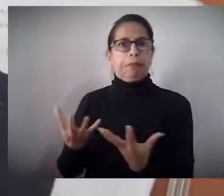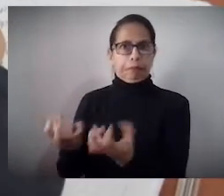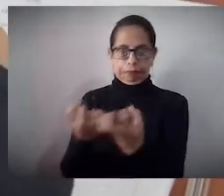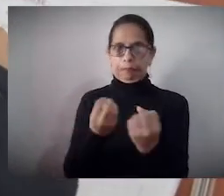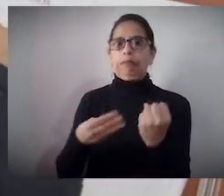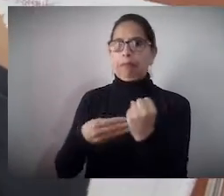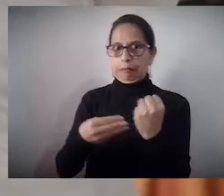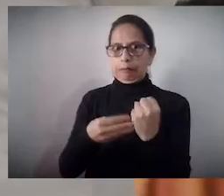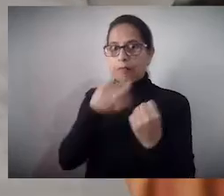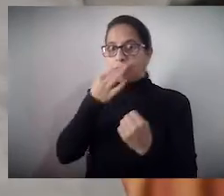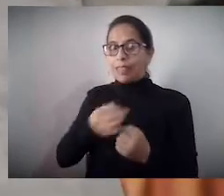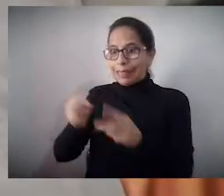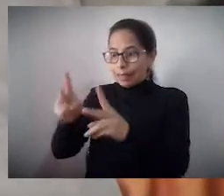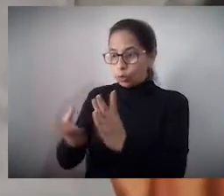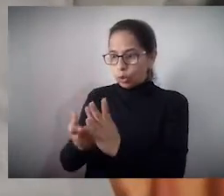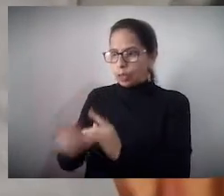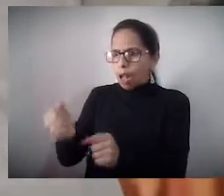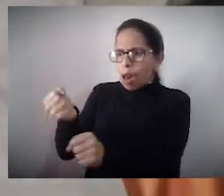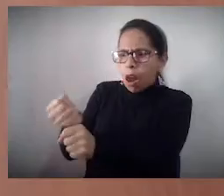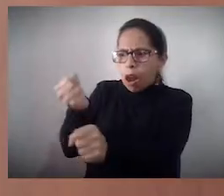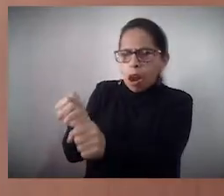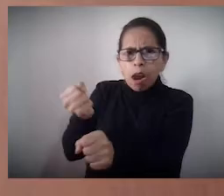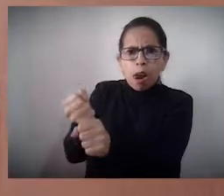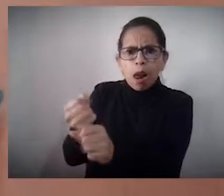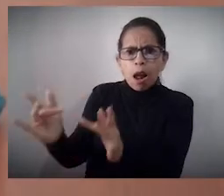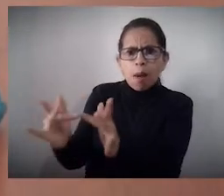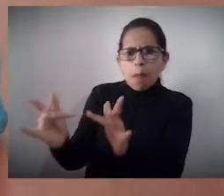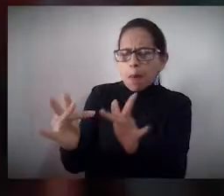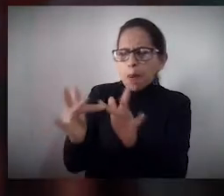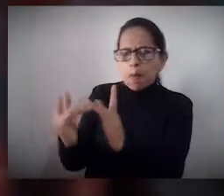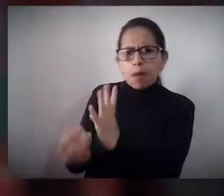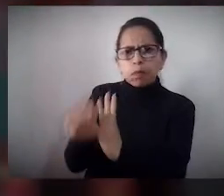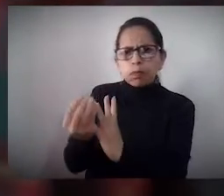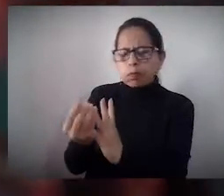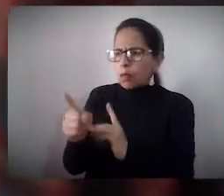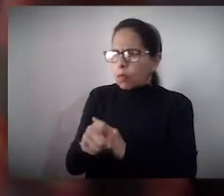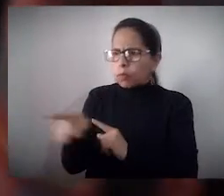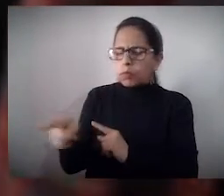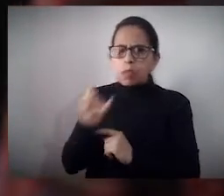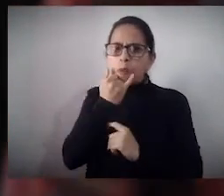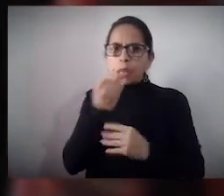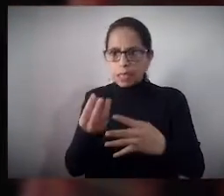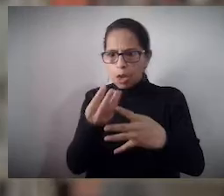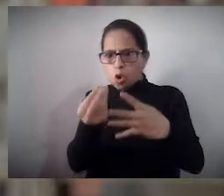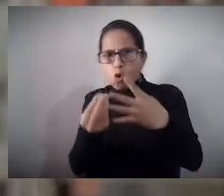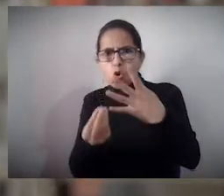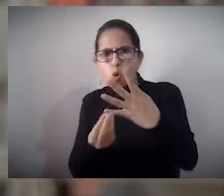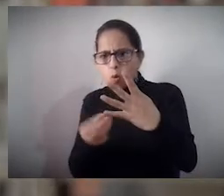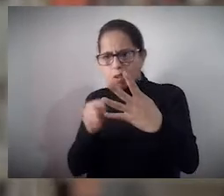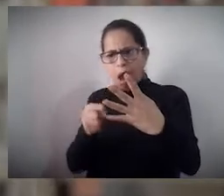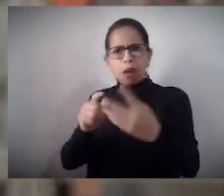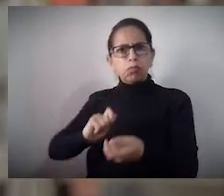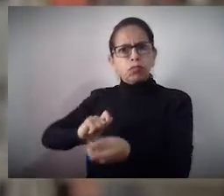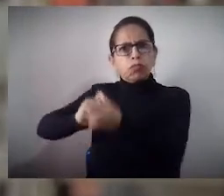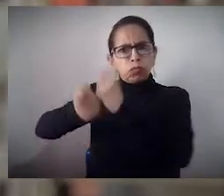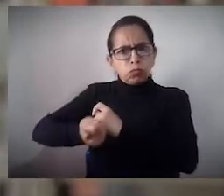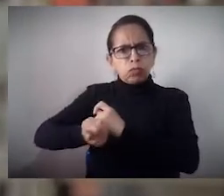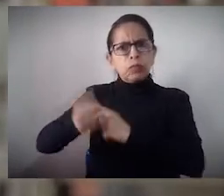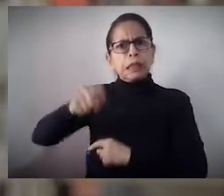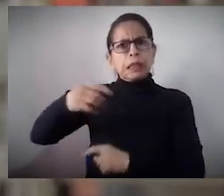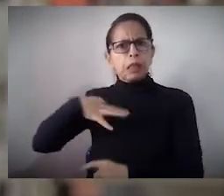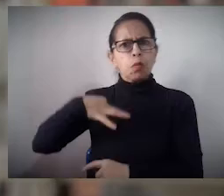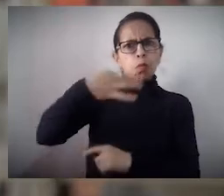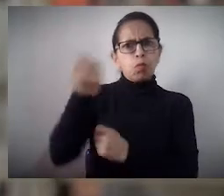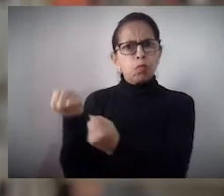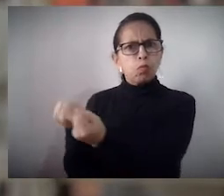quiere el SENA, que ellos trabajen con la industria, con la realidad del sector y el sector está cambiando y el